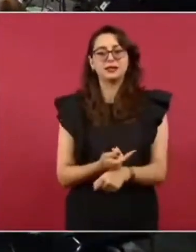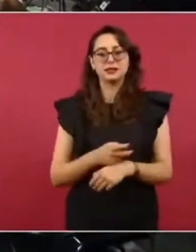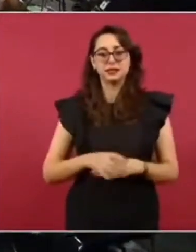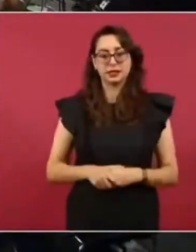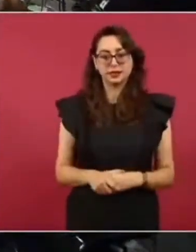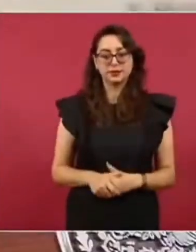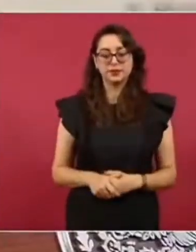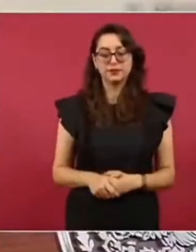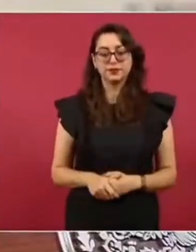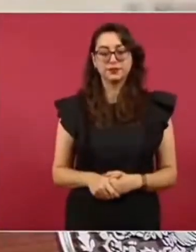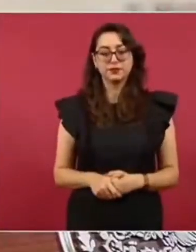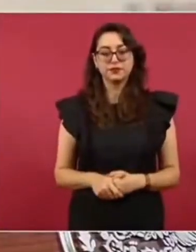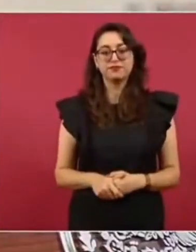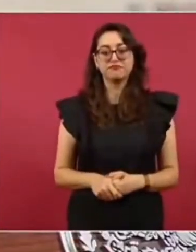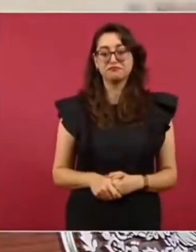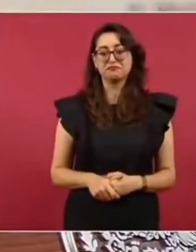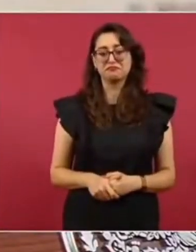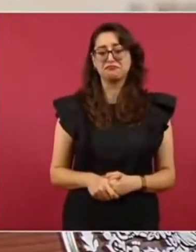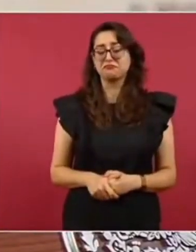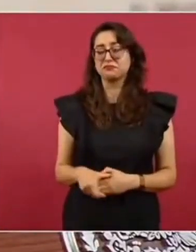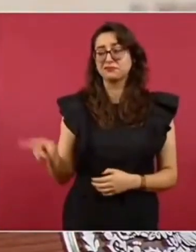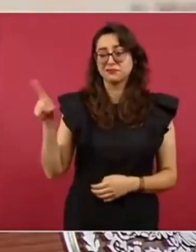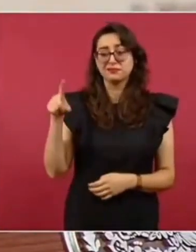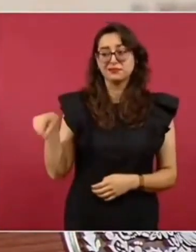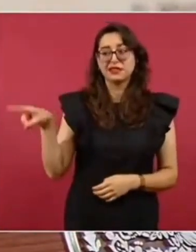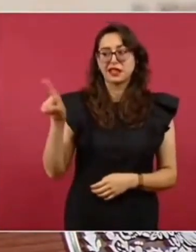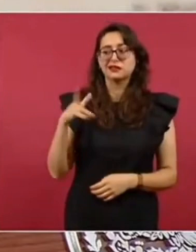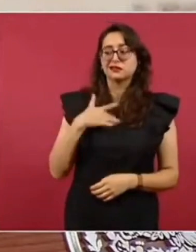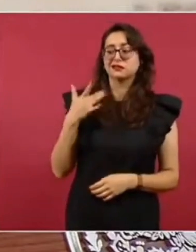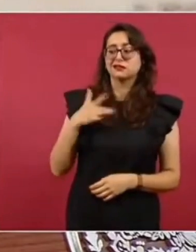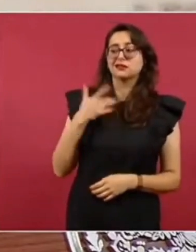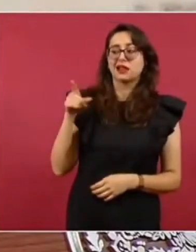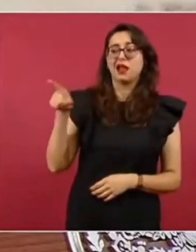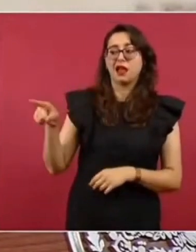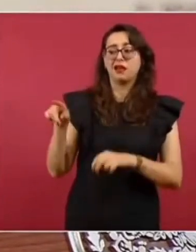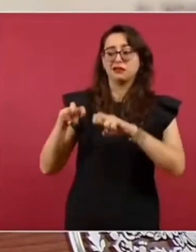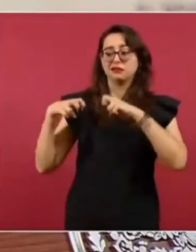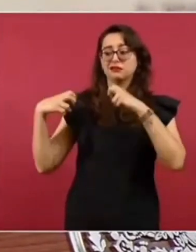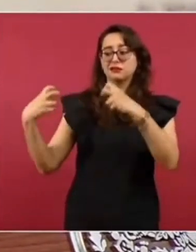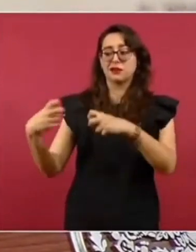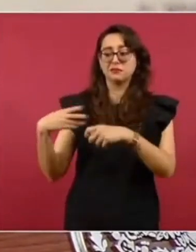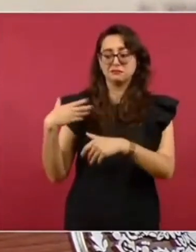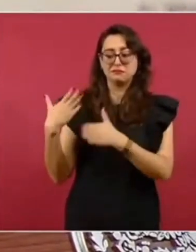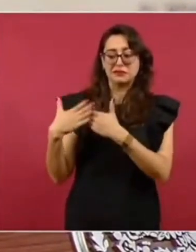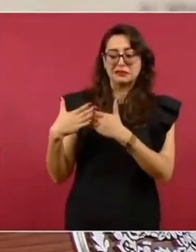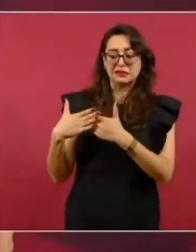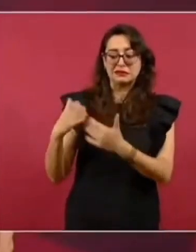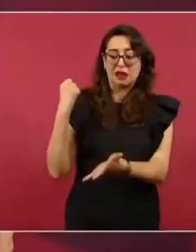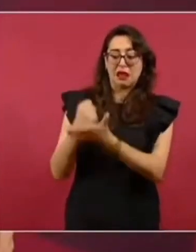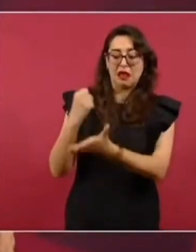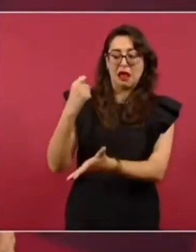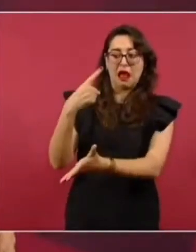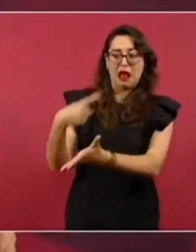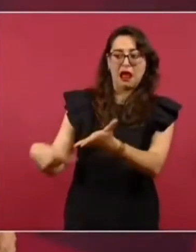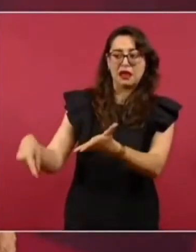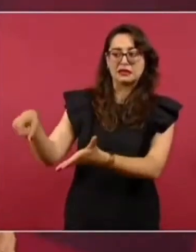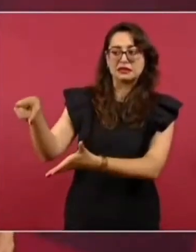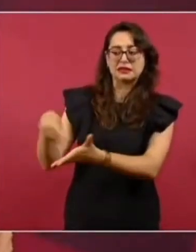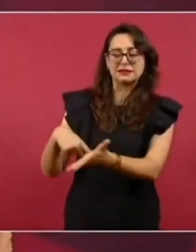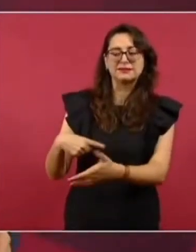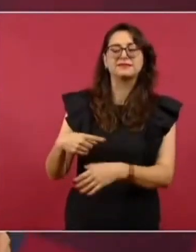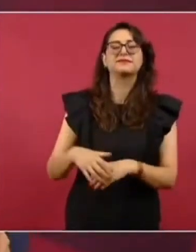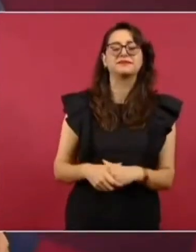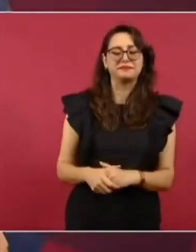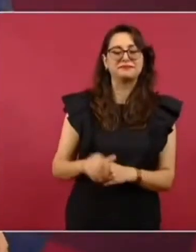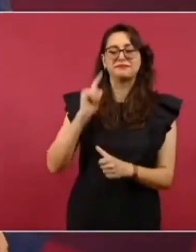Sí, nos adelantamos porque ya sabíamos que en la Corte